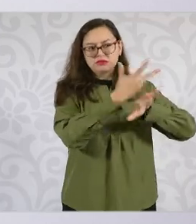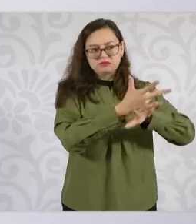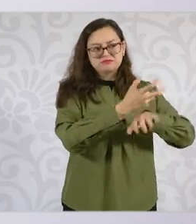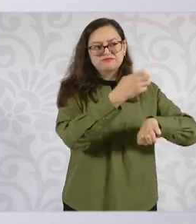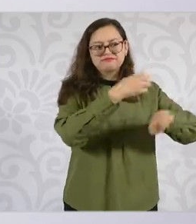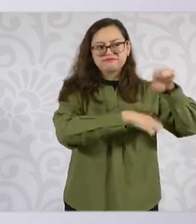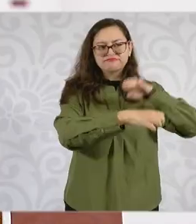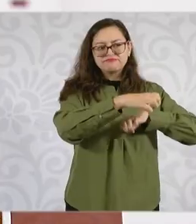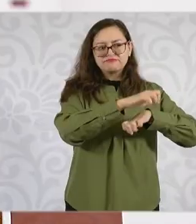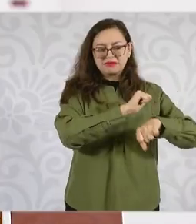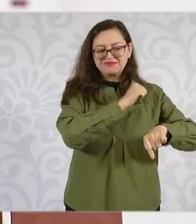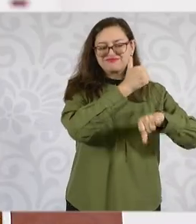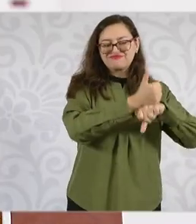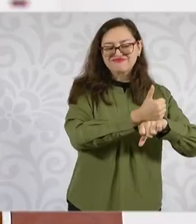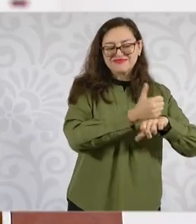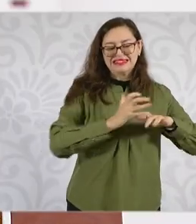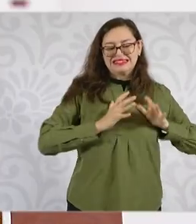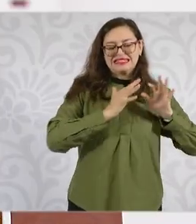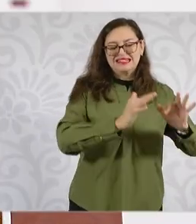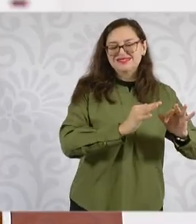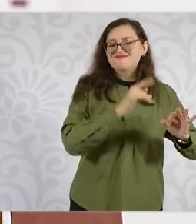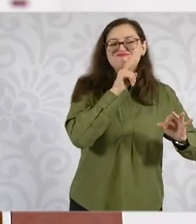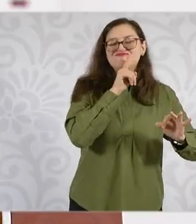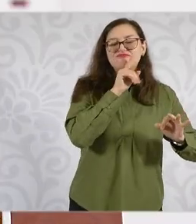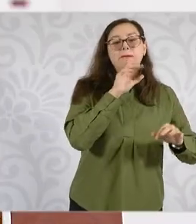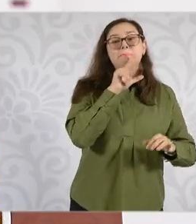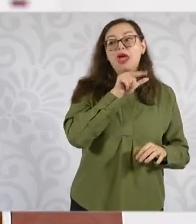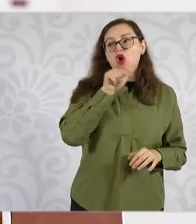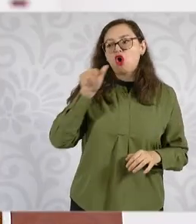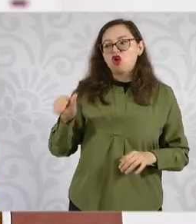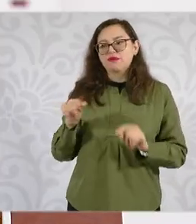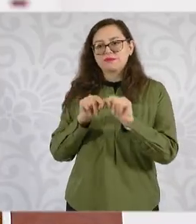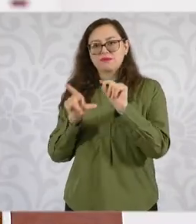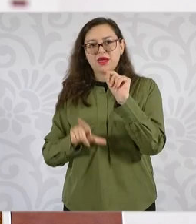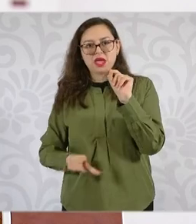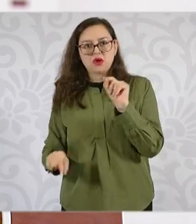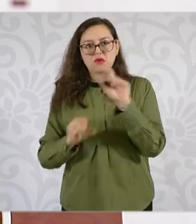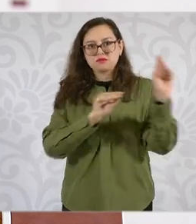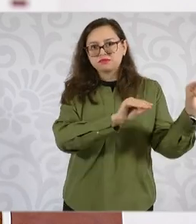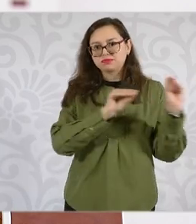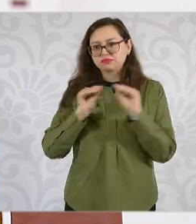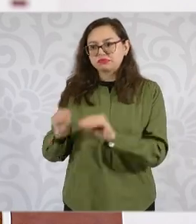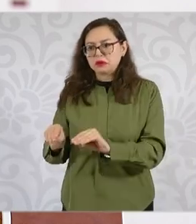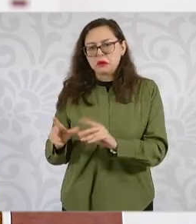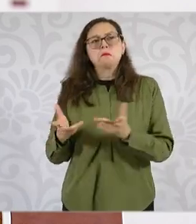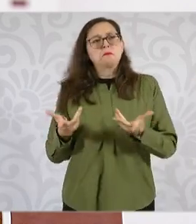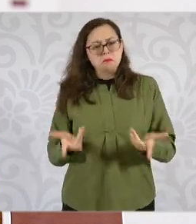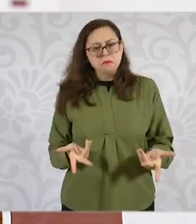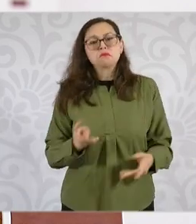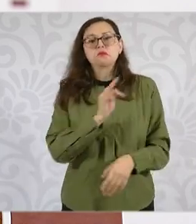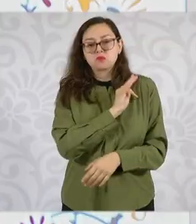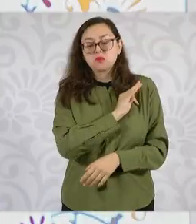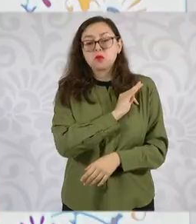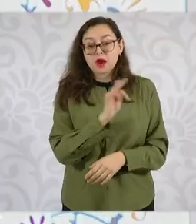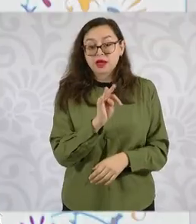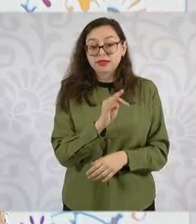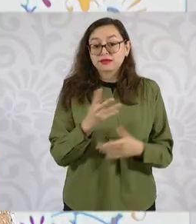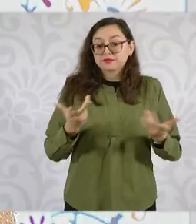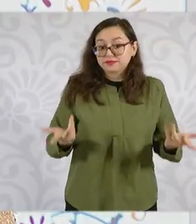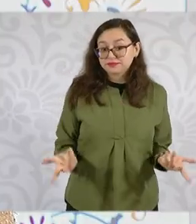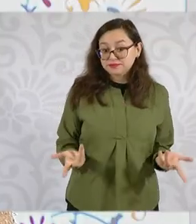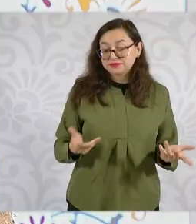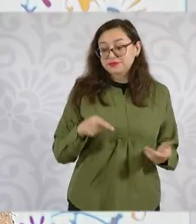oportunidad para invertir y a partir de la inversión poder exportar o